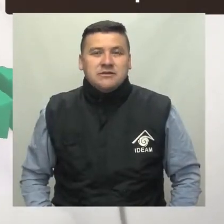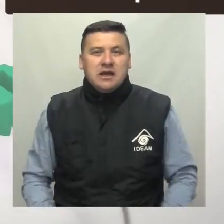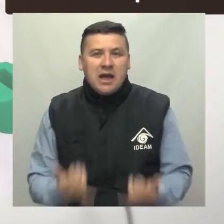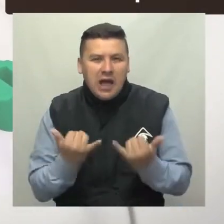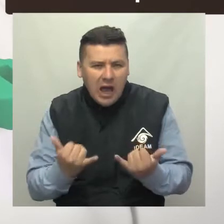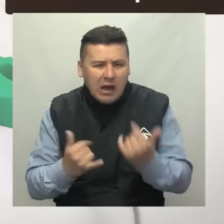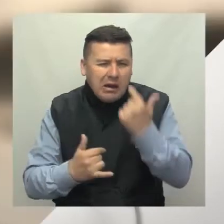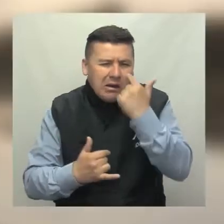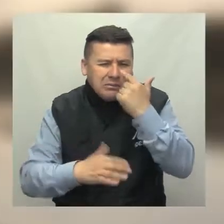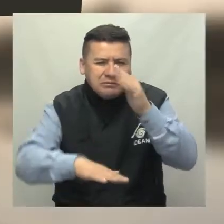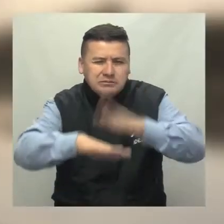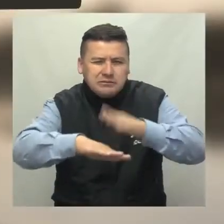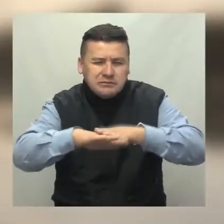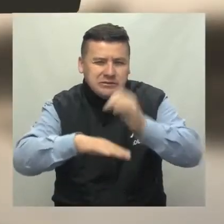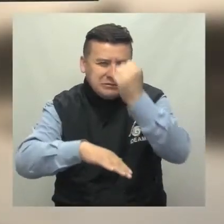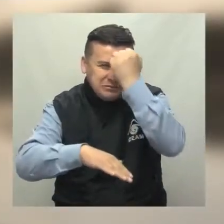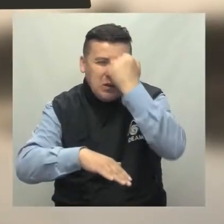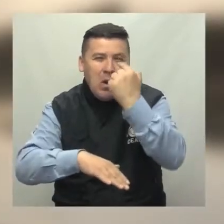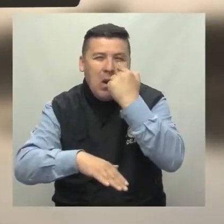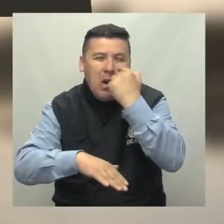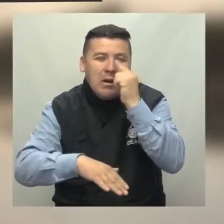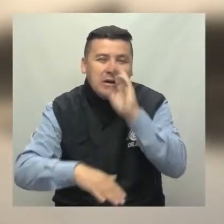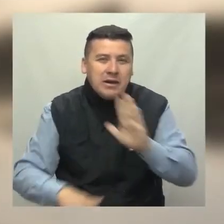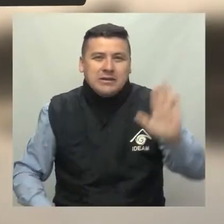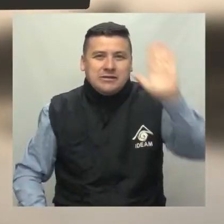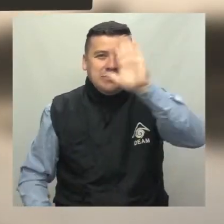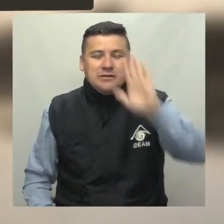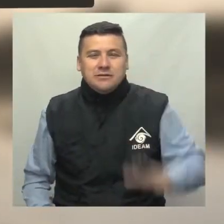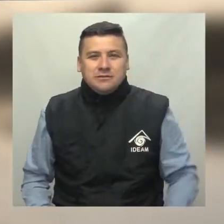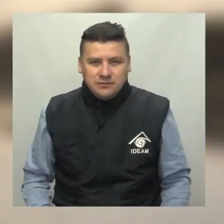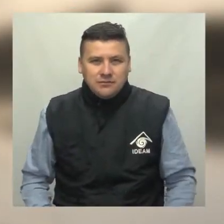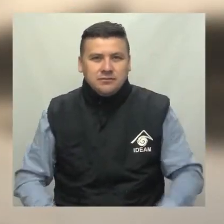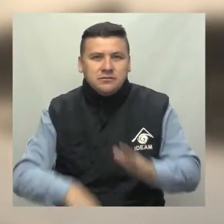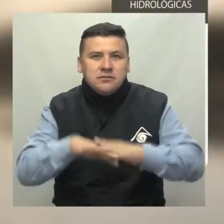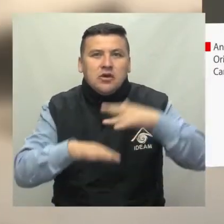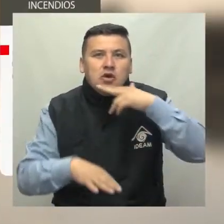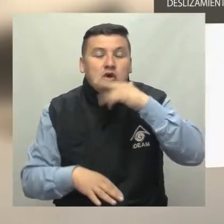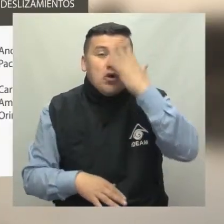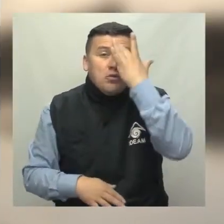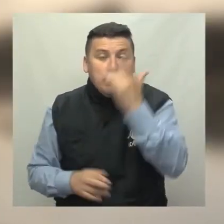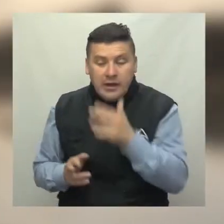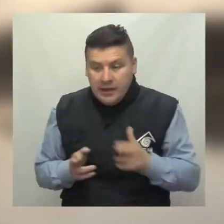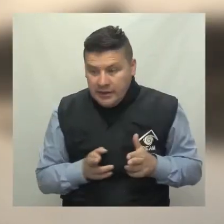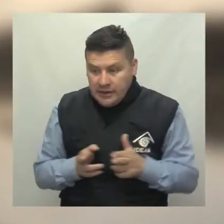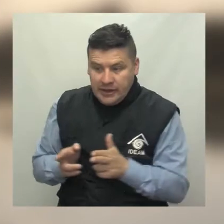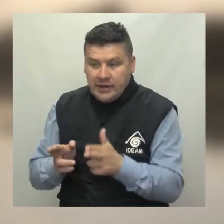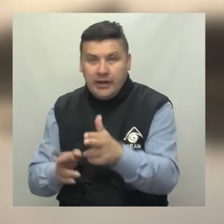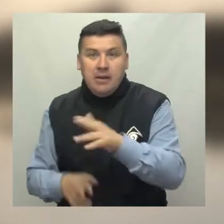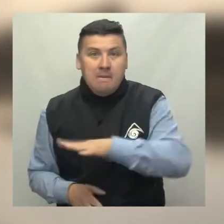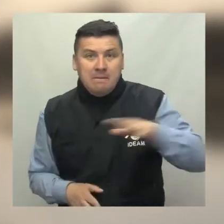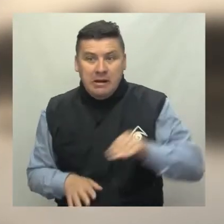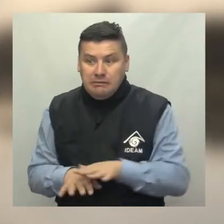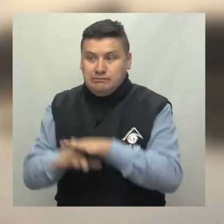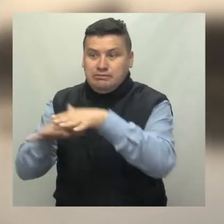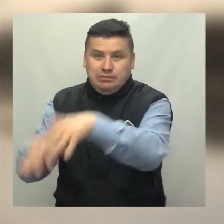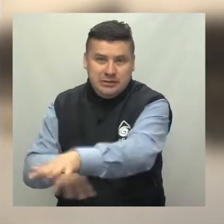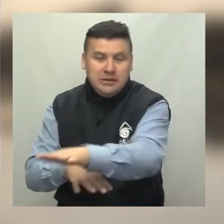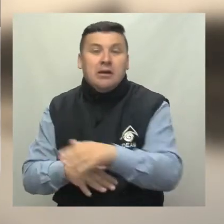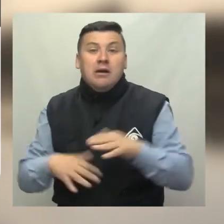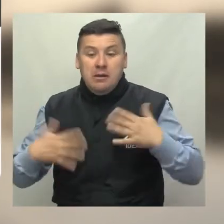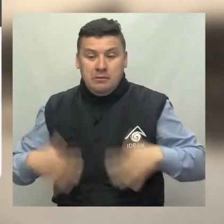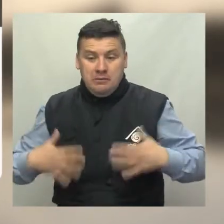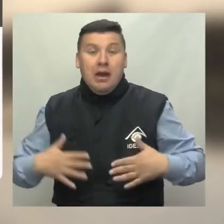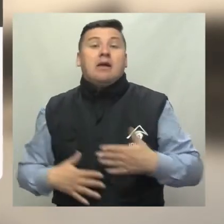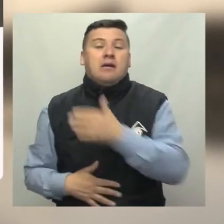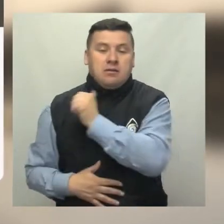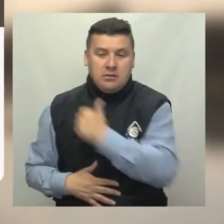Ahora, mucha atención a las principales alertas para hoy a nivel nacional Alerta roja por altos niveles en el río Magdalena, entre el Banco